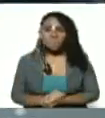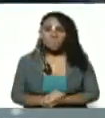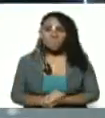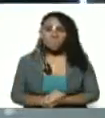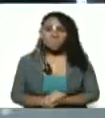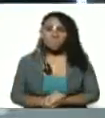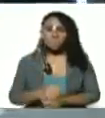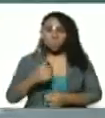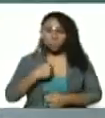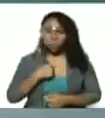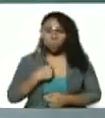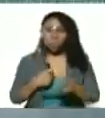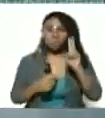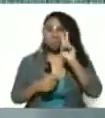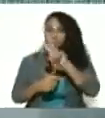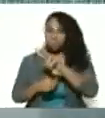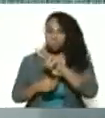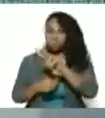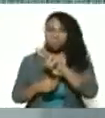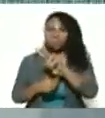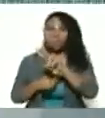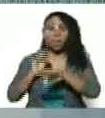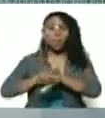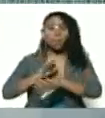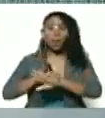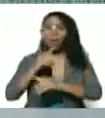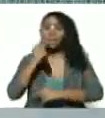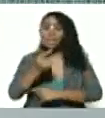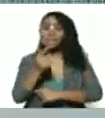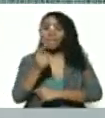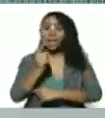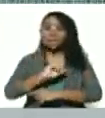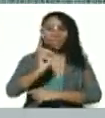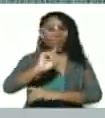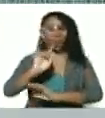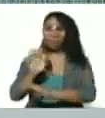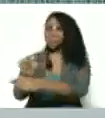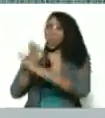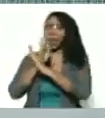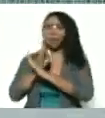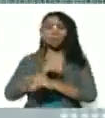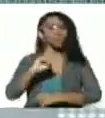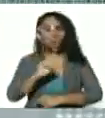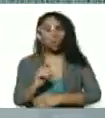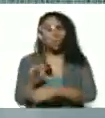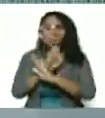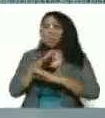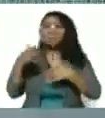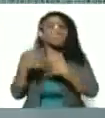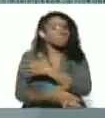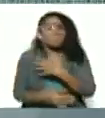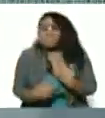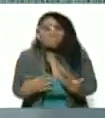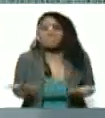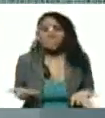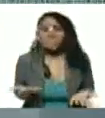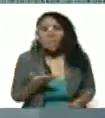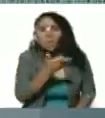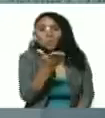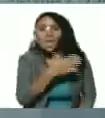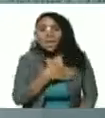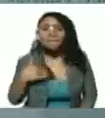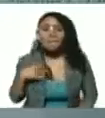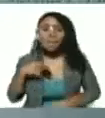¿Qué es lo que yo veo? Porque dicen, no, que el bloqueo. ¿Qué es un bloqueo? Que ustedes quieren